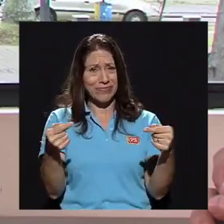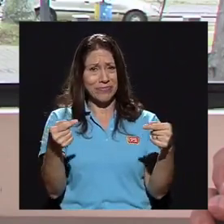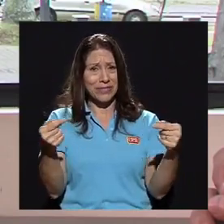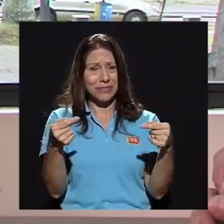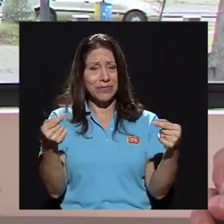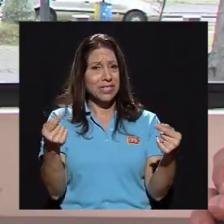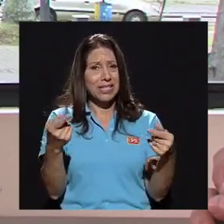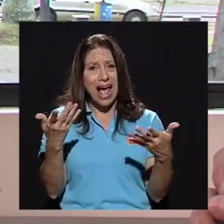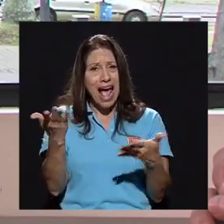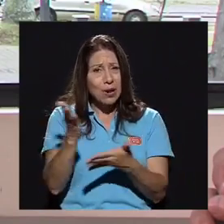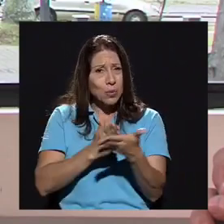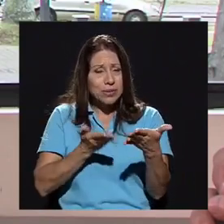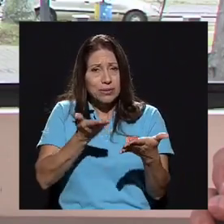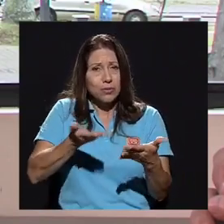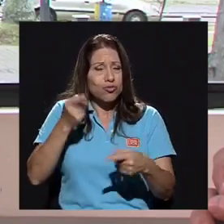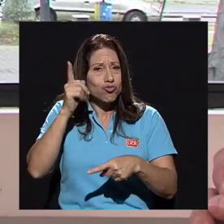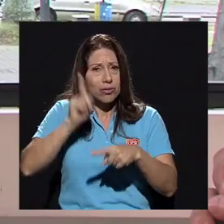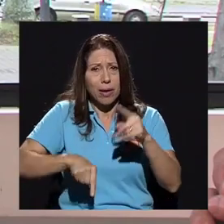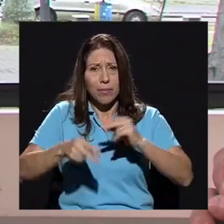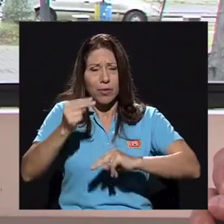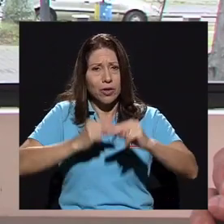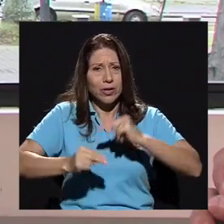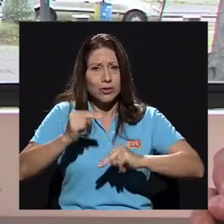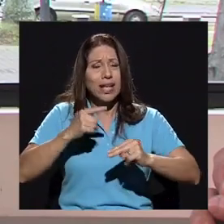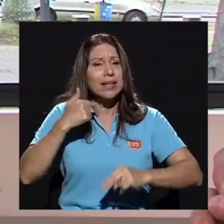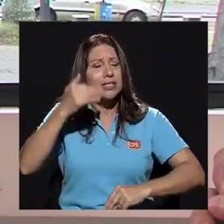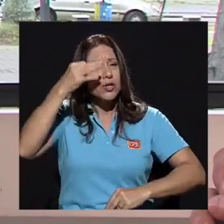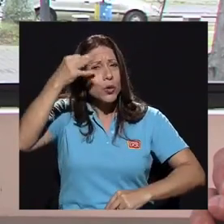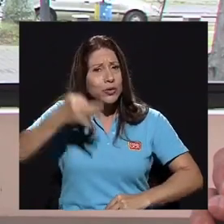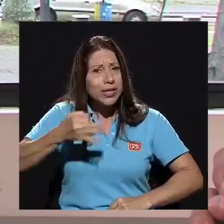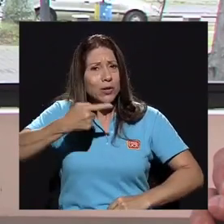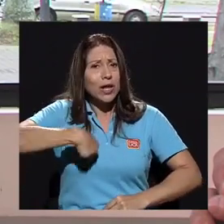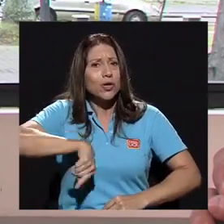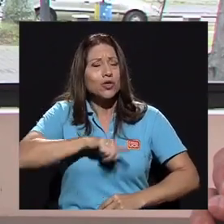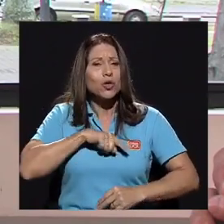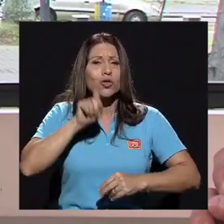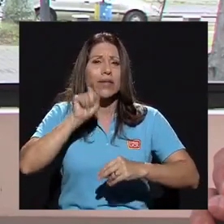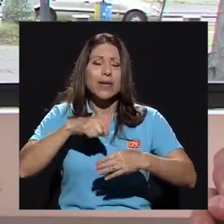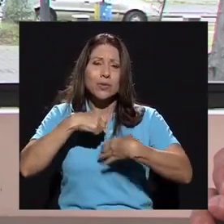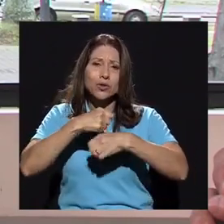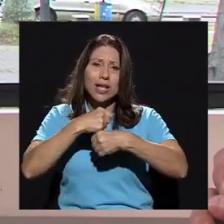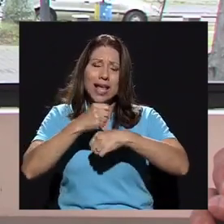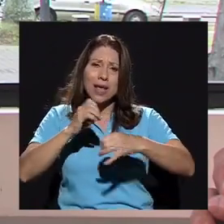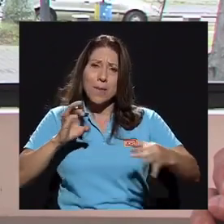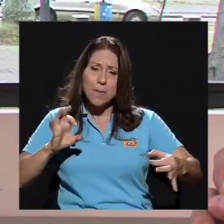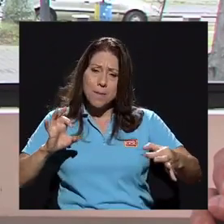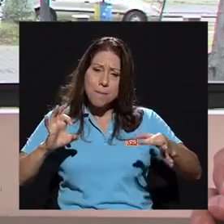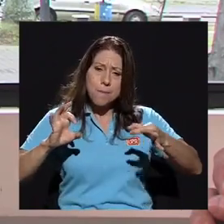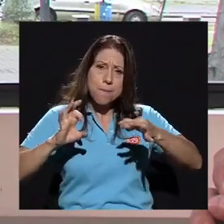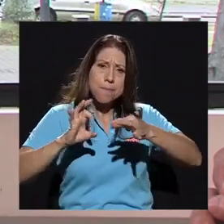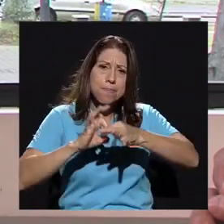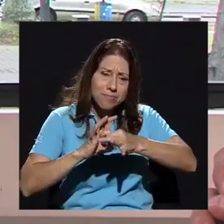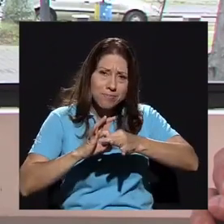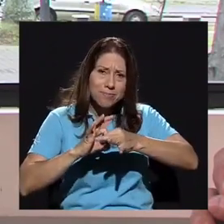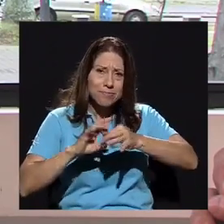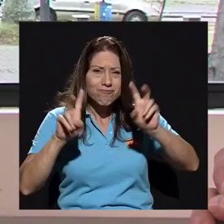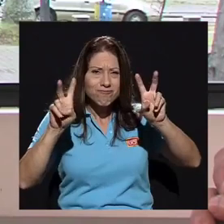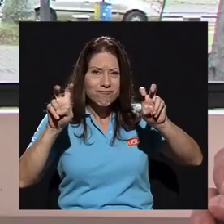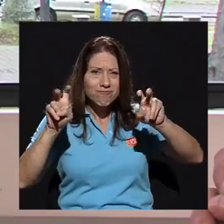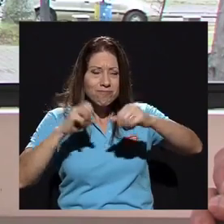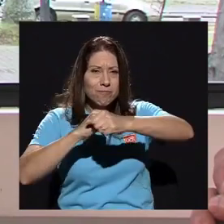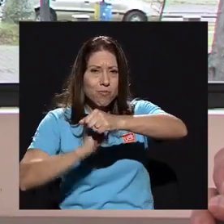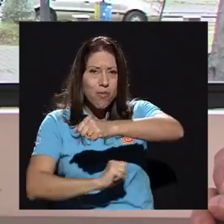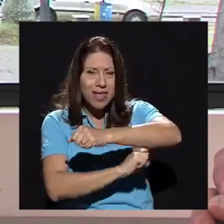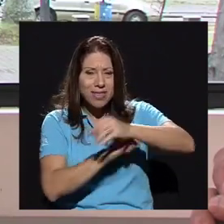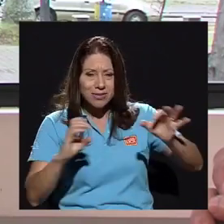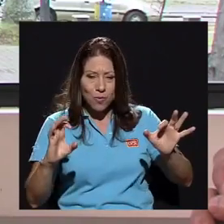no se ha podido negociar. Yo considero que nosotros debemos tender puentes de diálogo con la Caja,